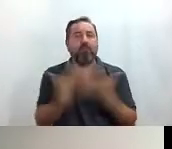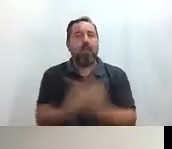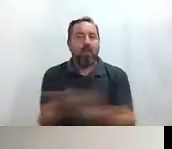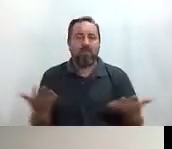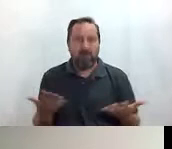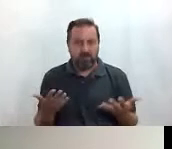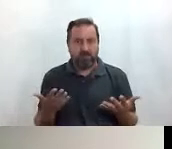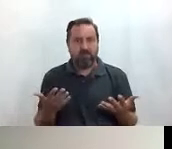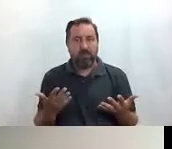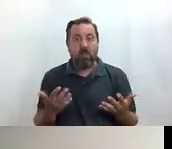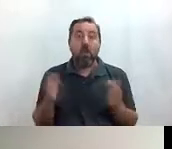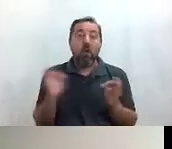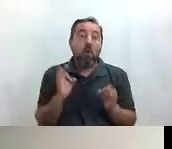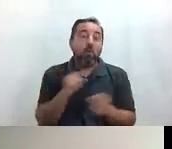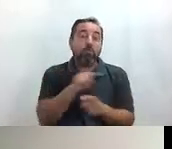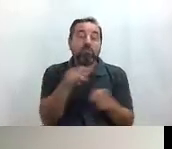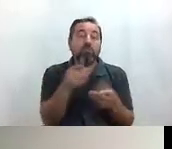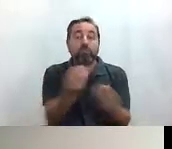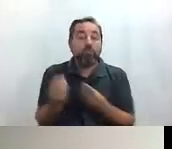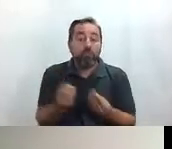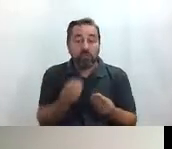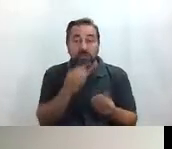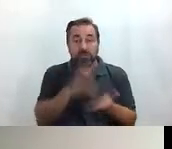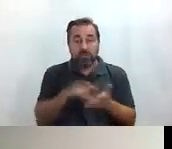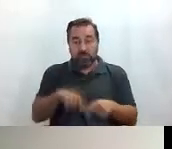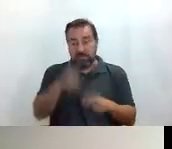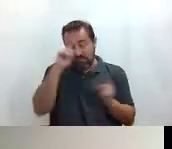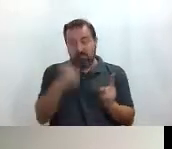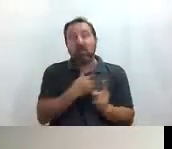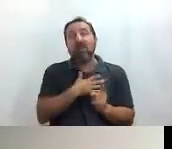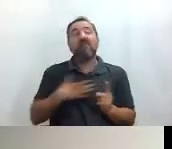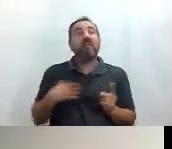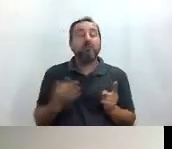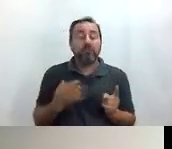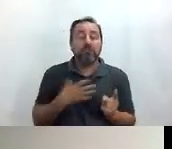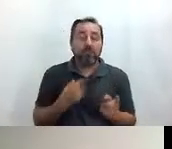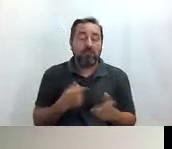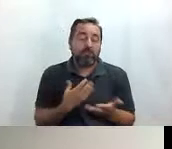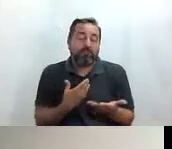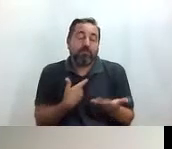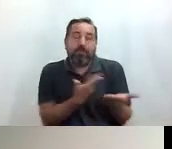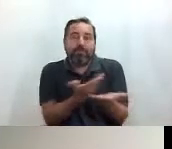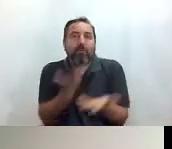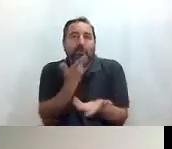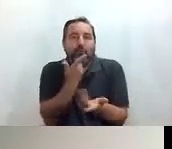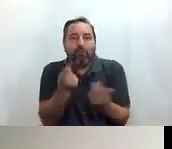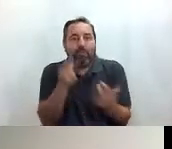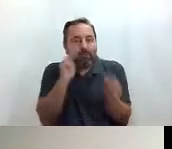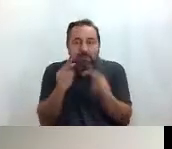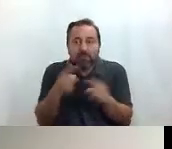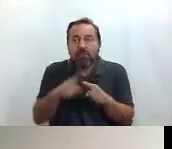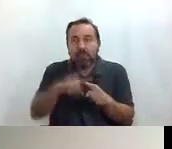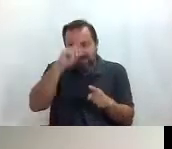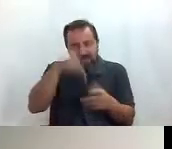O, si muchos de vosotros viviréis ya en Madrid, pues lo que queremos es también daros a conocer todas las cosas que podéis hacer en